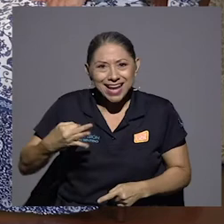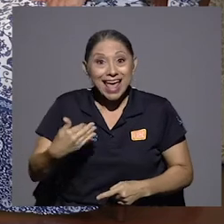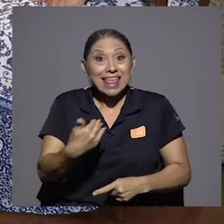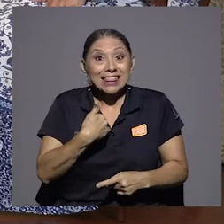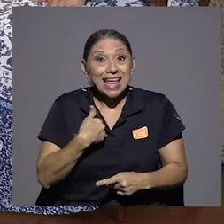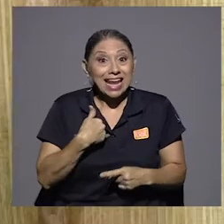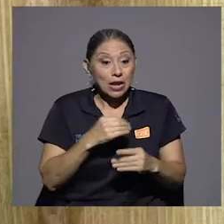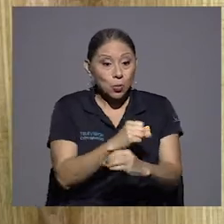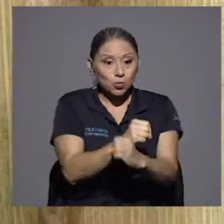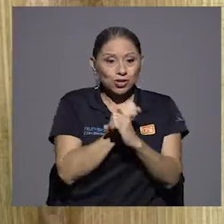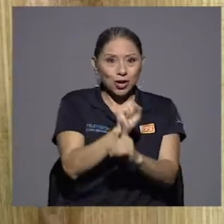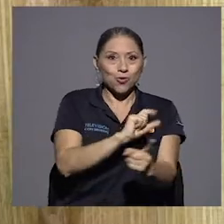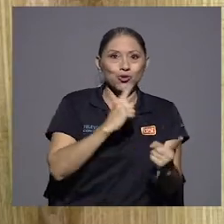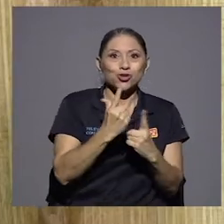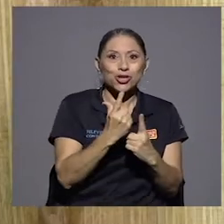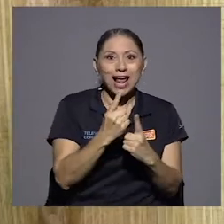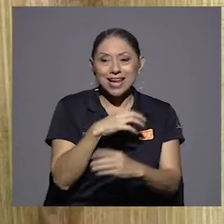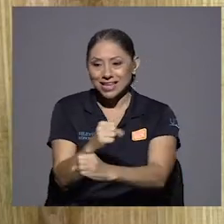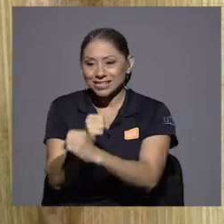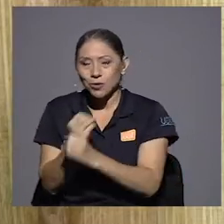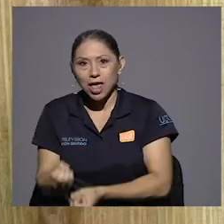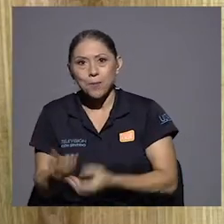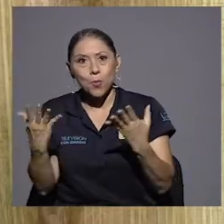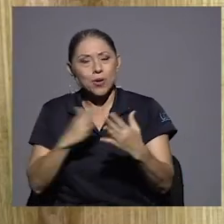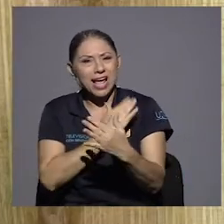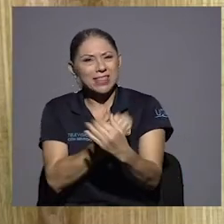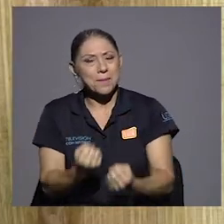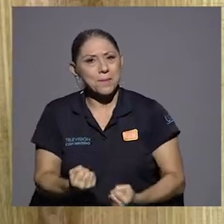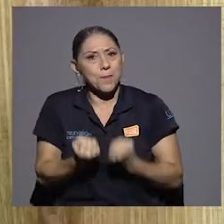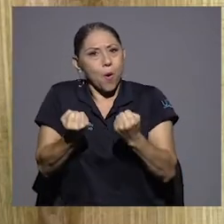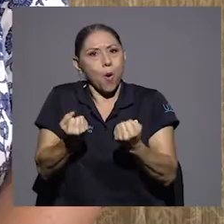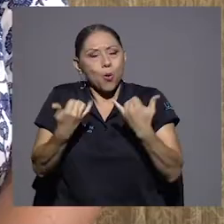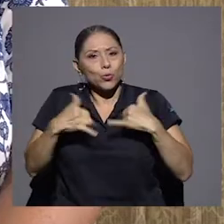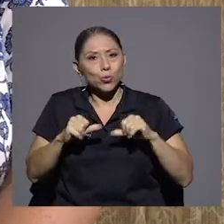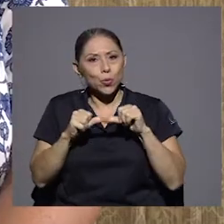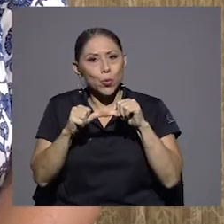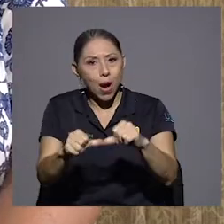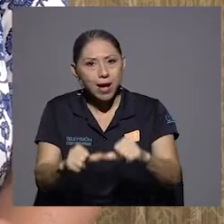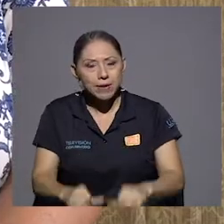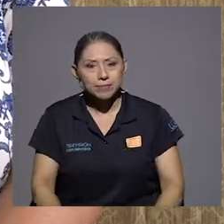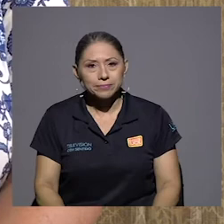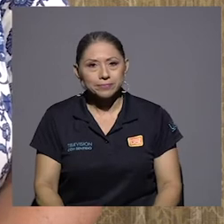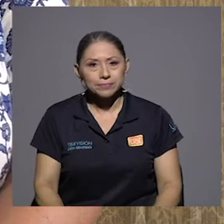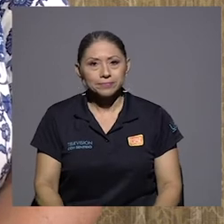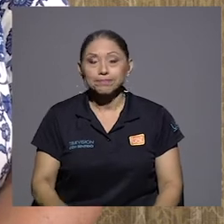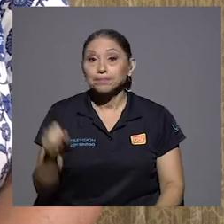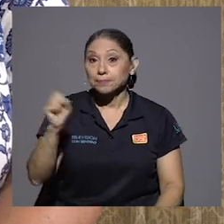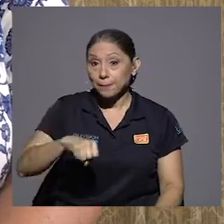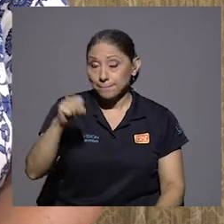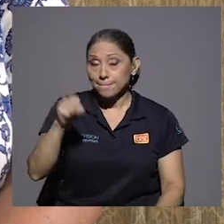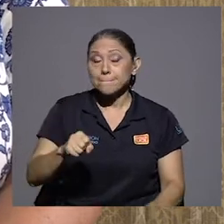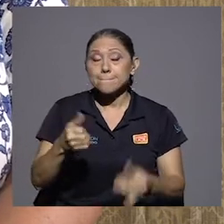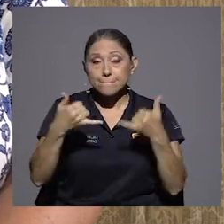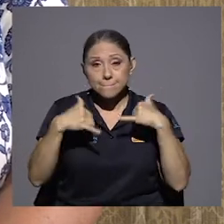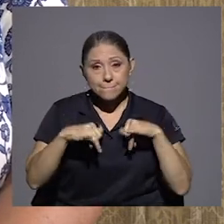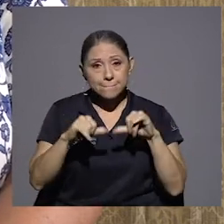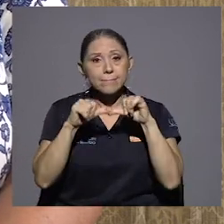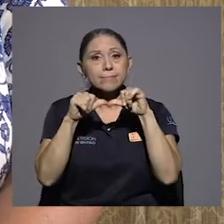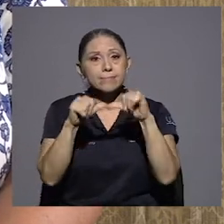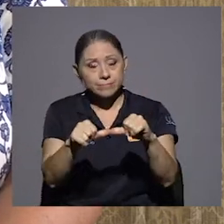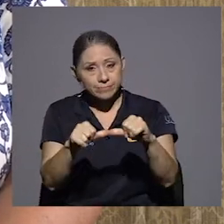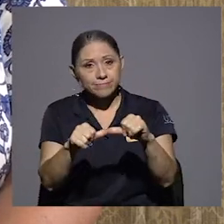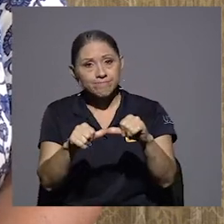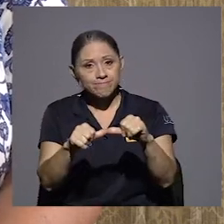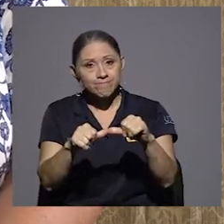potente y bollante que... que todavía se sostiene. Sí, que todavía se sostiene, sí. Y lo hemos